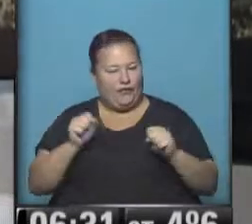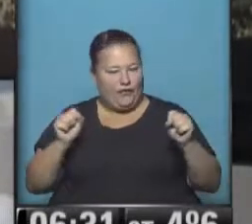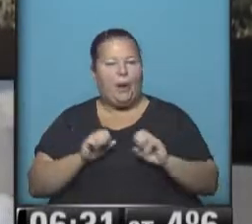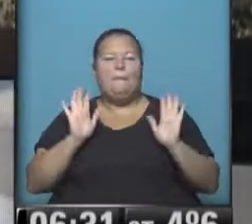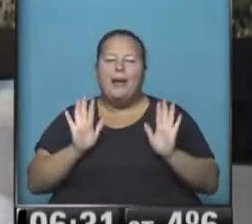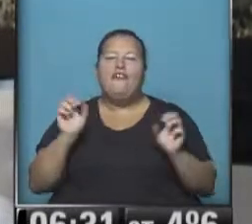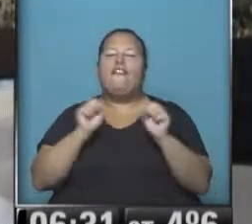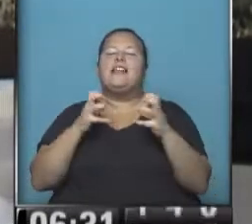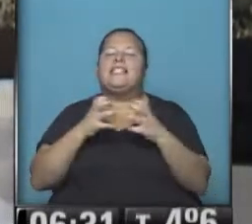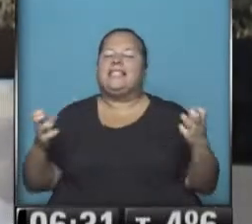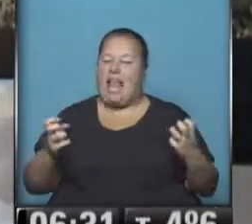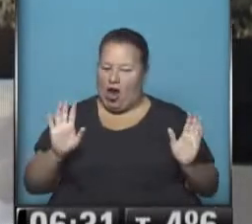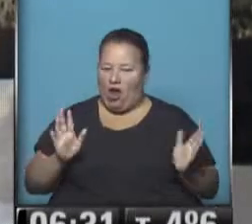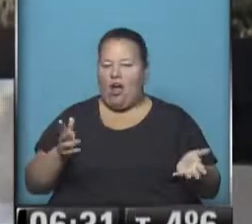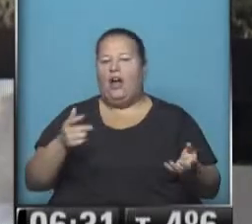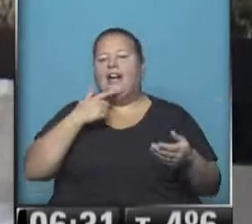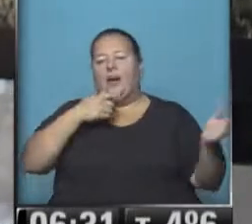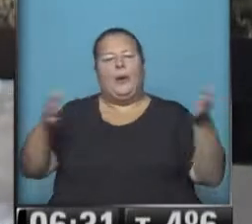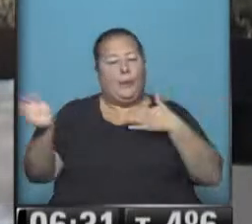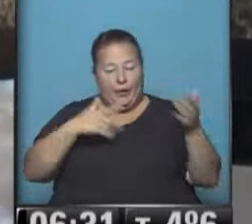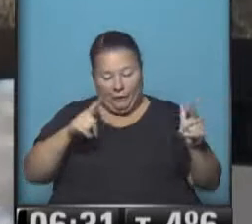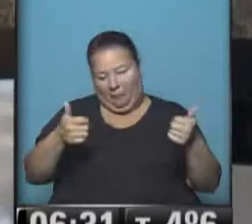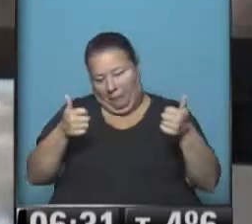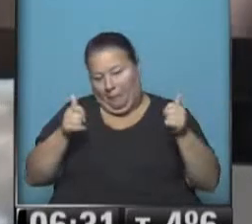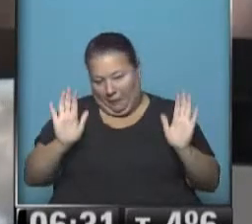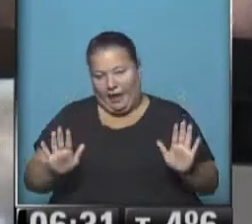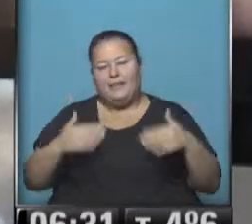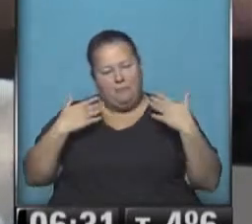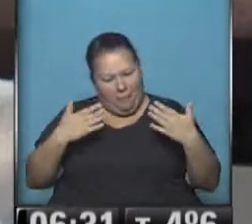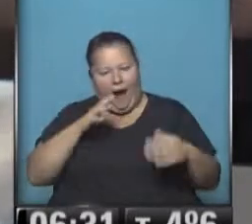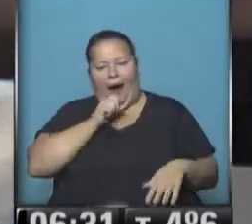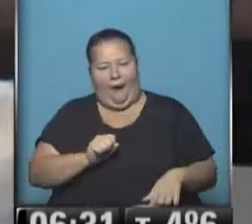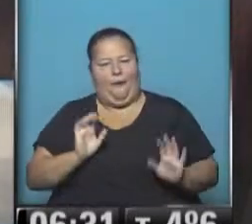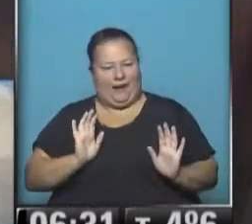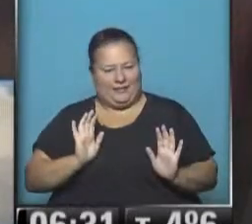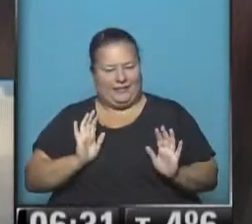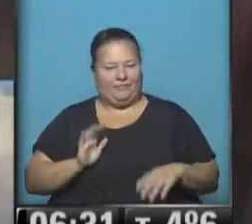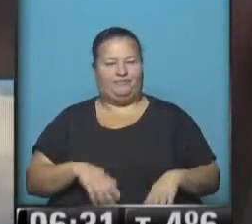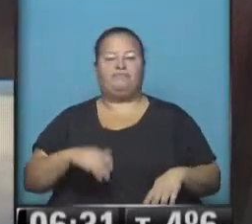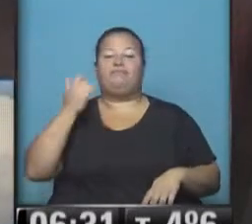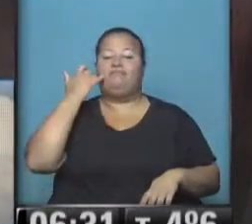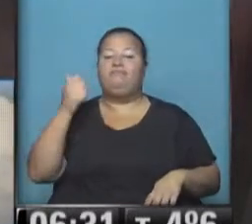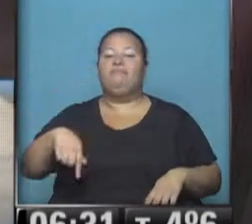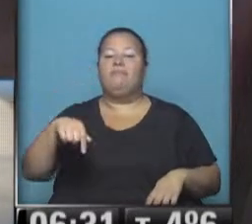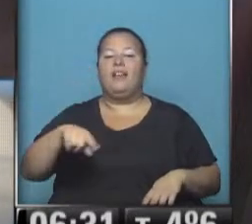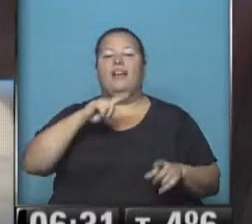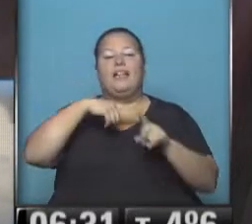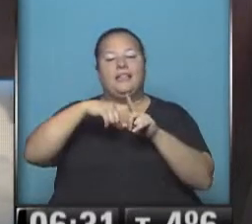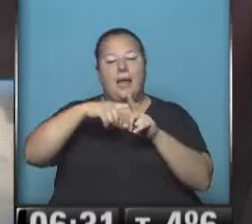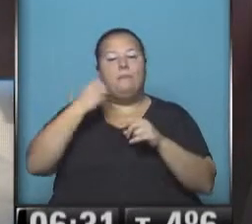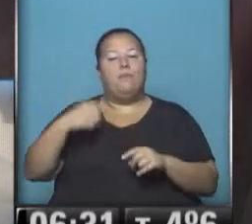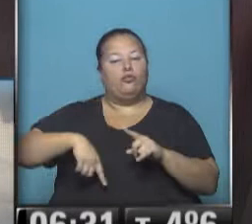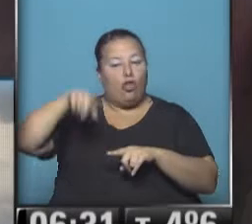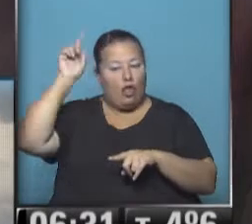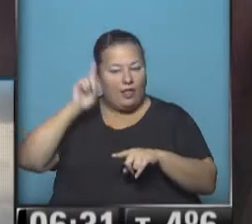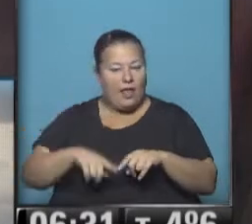es un frío seco. Y sin viento. Bien, bien, se puede sobrellevar. Ya nos estamos yendo al pronóstico del tiempo.